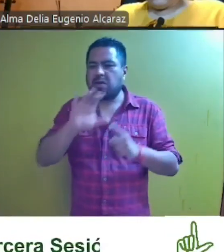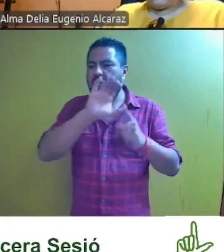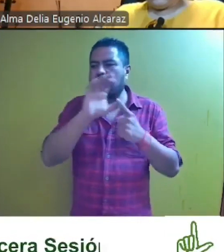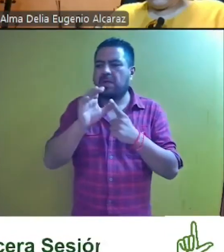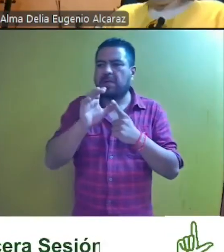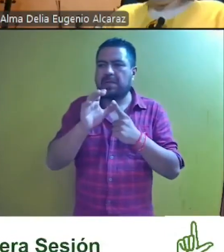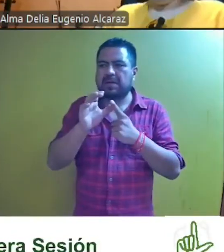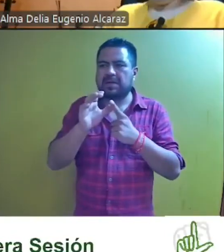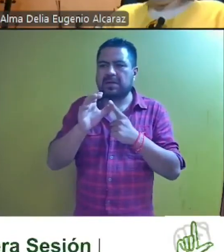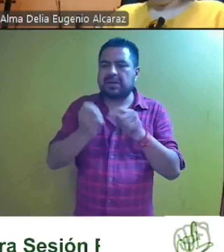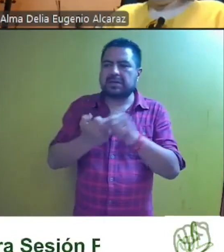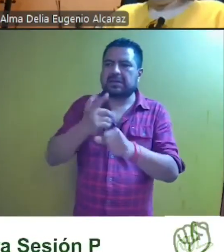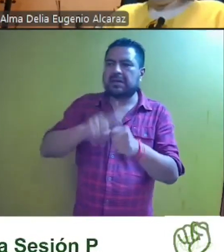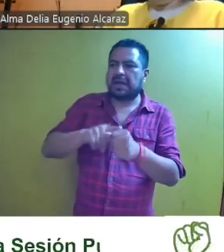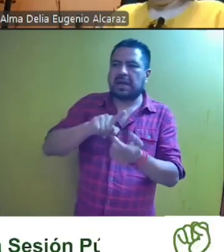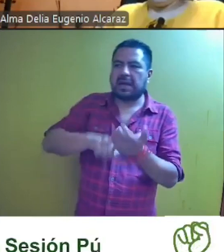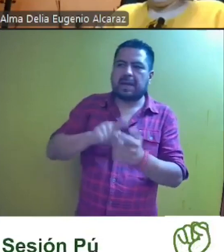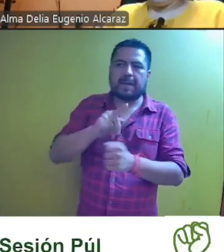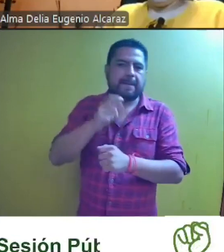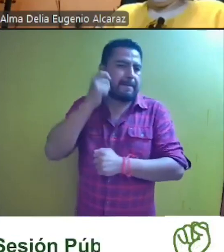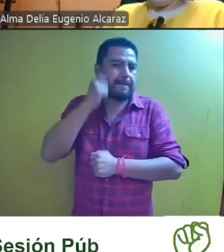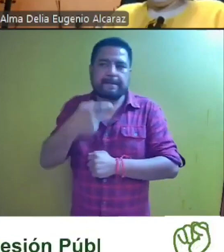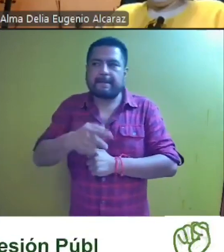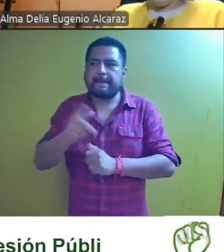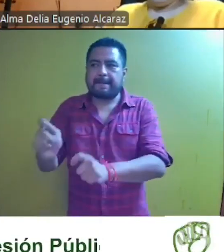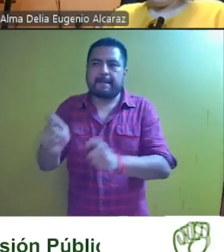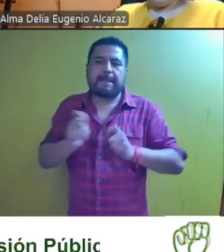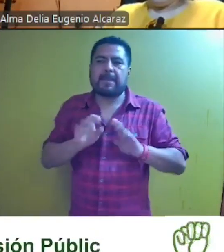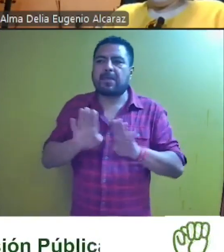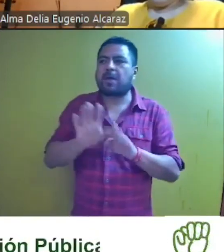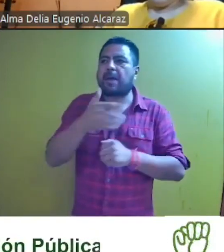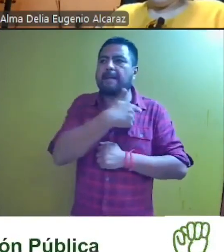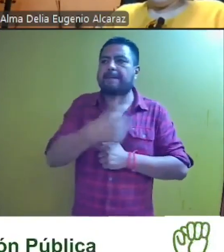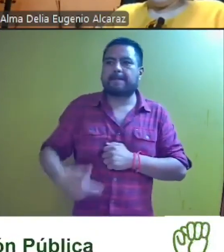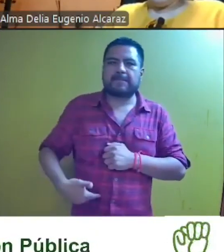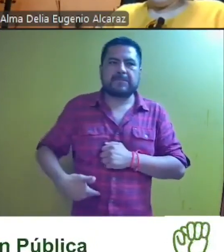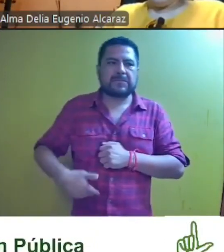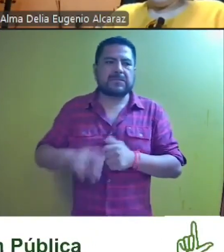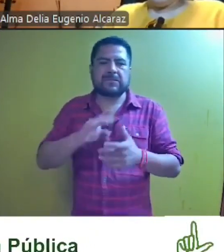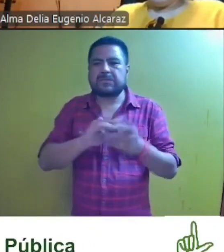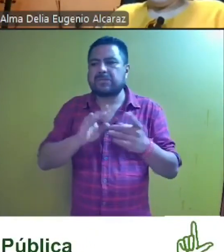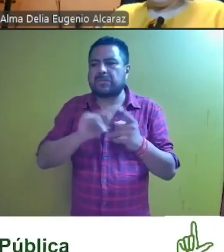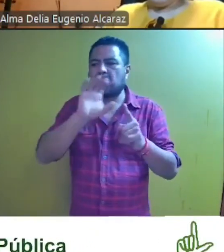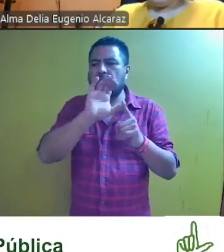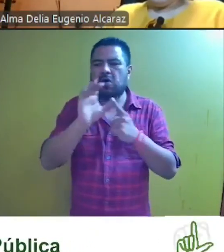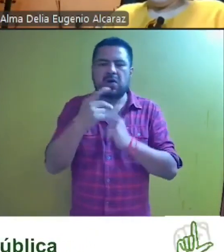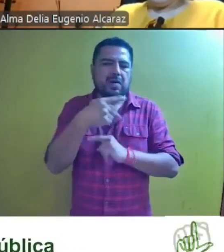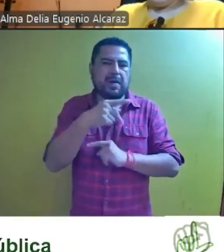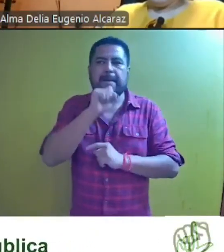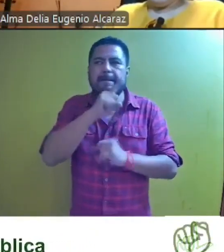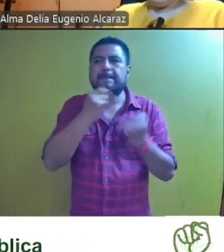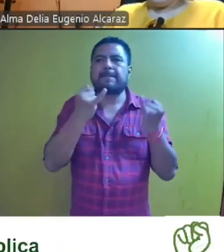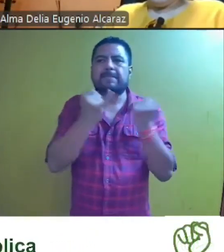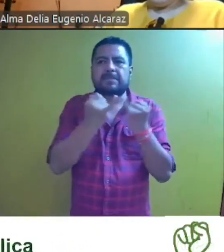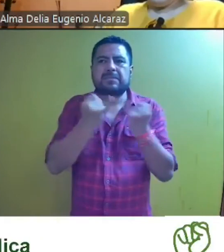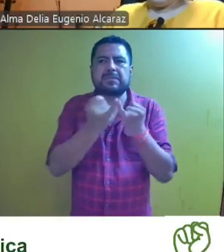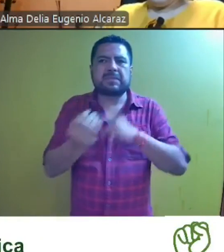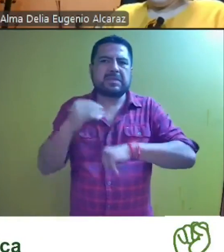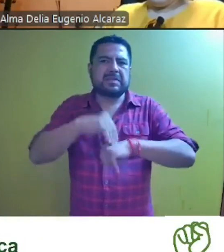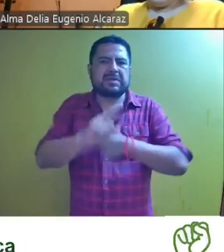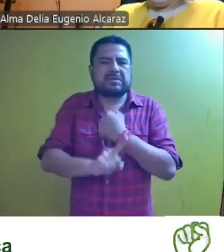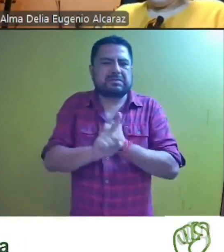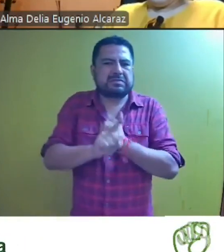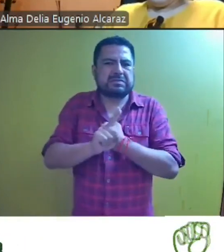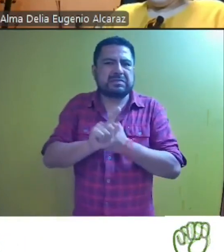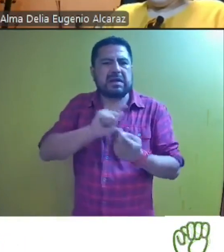directivo estatal del partido nacional en guerrero para asumir el cargo como presidente de funciones del mencionado comité también que le causa perjuicio a